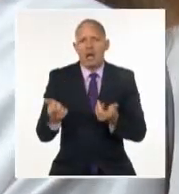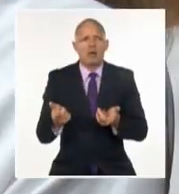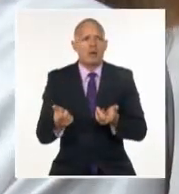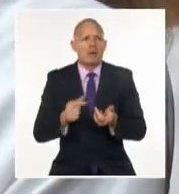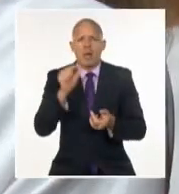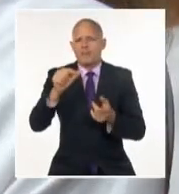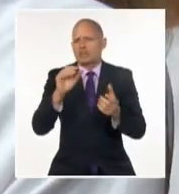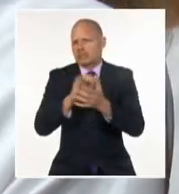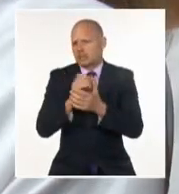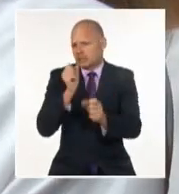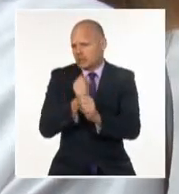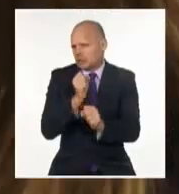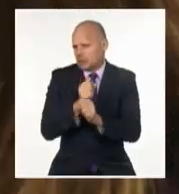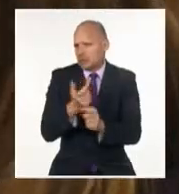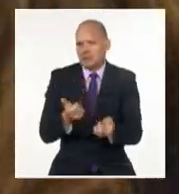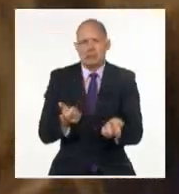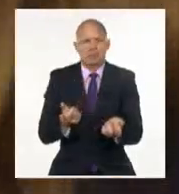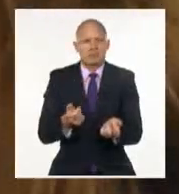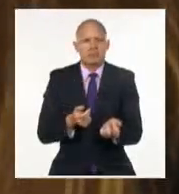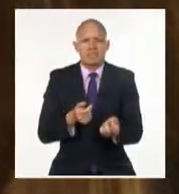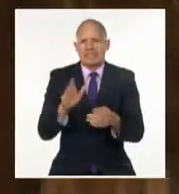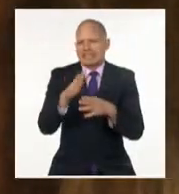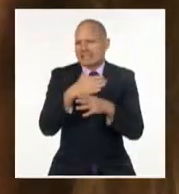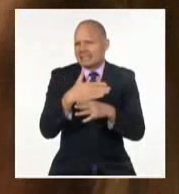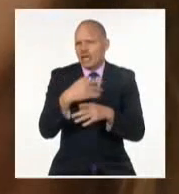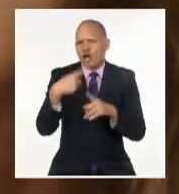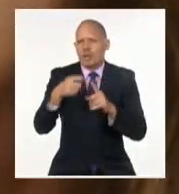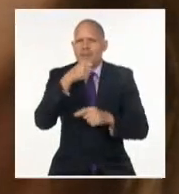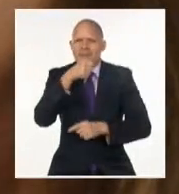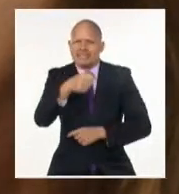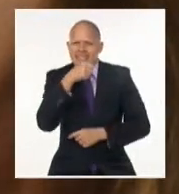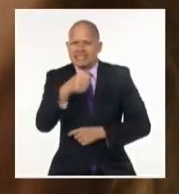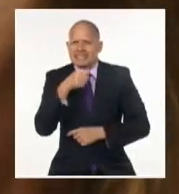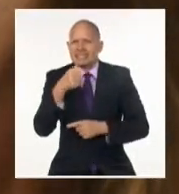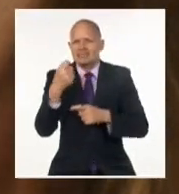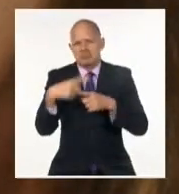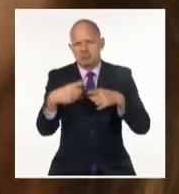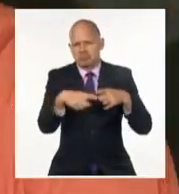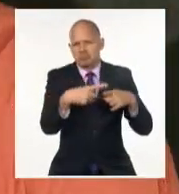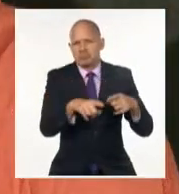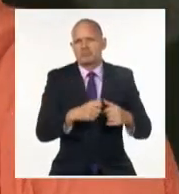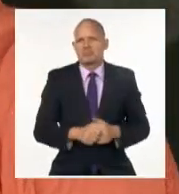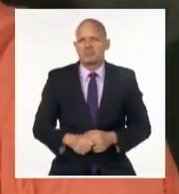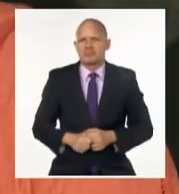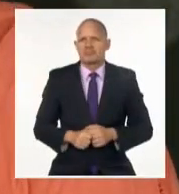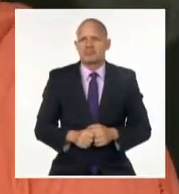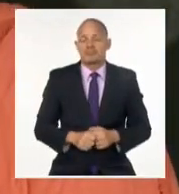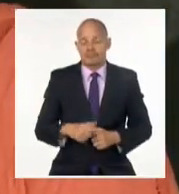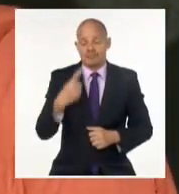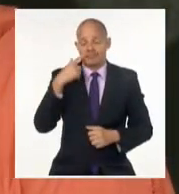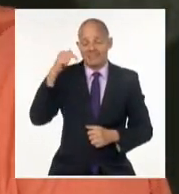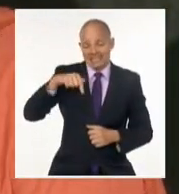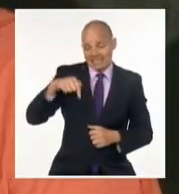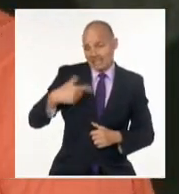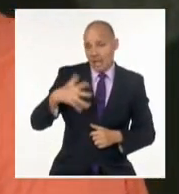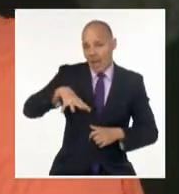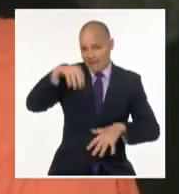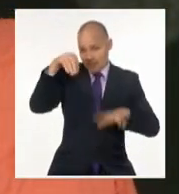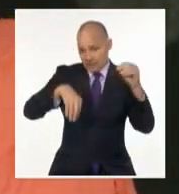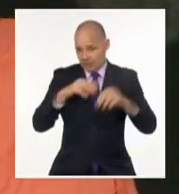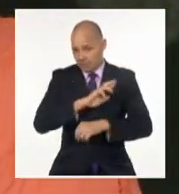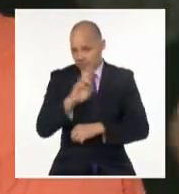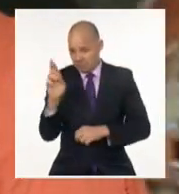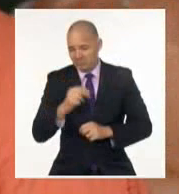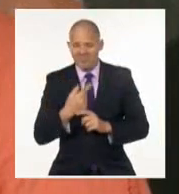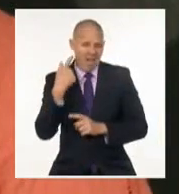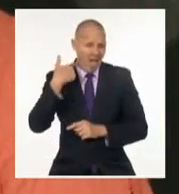trabajo y gente tan cercana como los periodistas. En estos mismos espacios, en el Palacio de la Revolución, Fidel conversó con un grupo